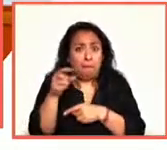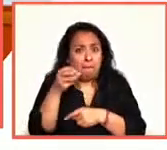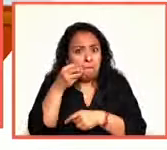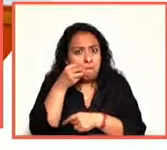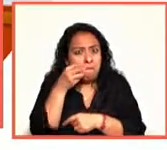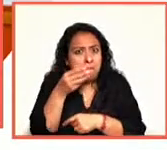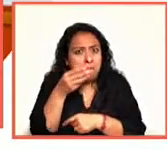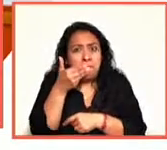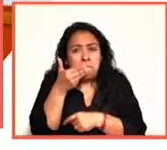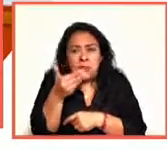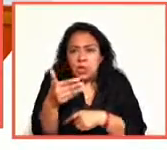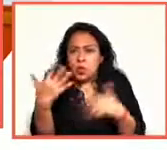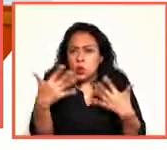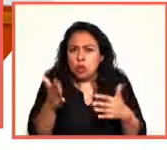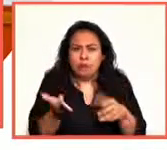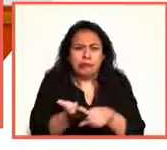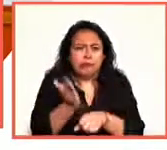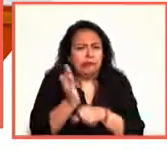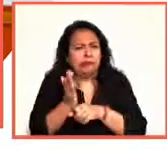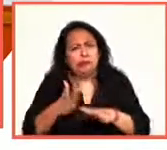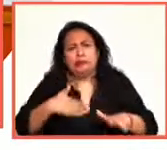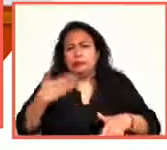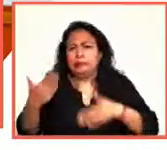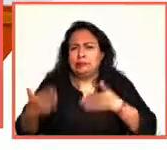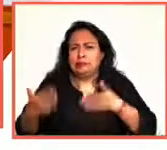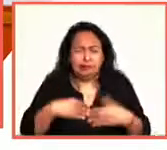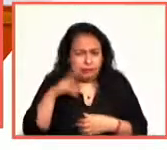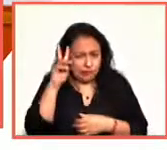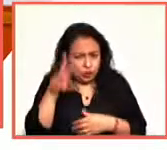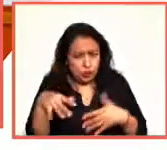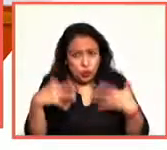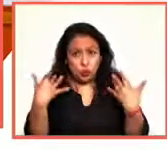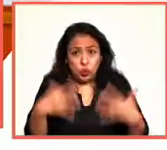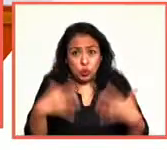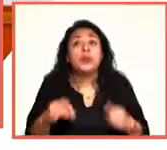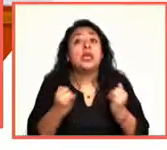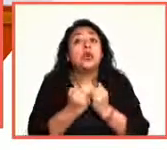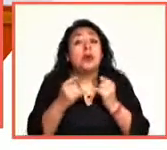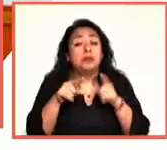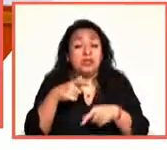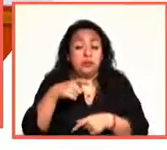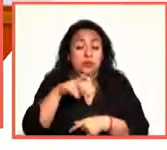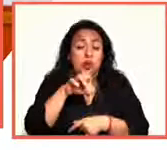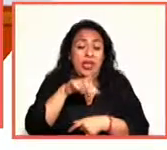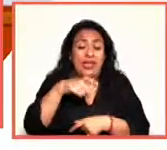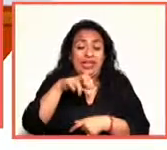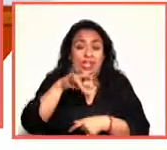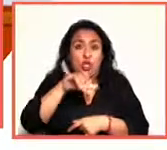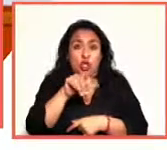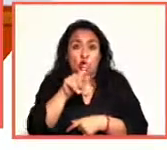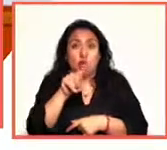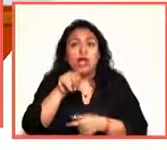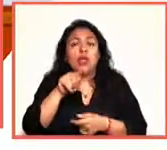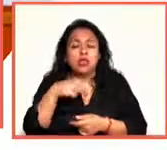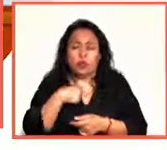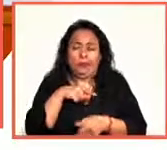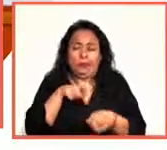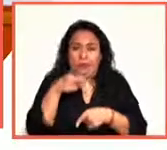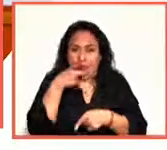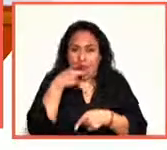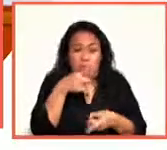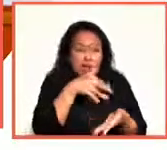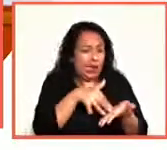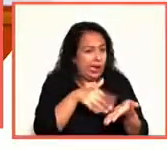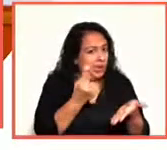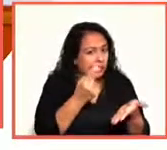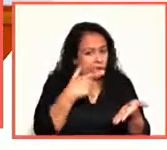desternillantes, divertidísimos, coloridos, a más no poder. Y también en el Quijote, yo siempre digo, hay que leer el Quijote, porque, entre otras